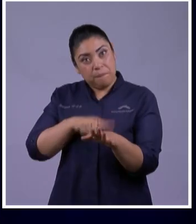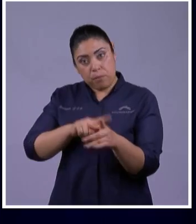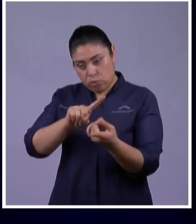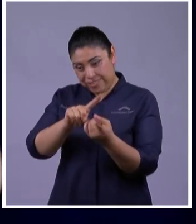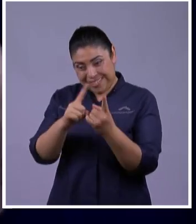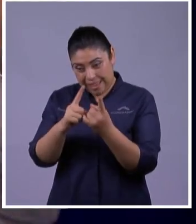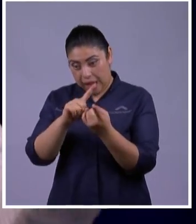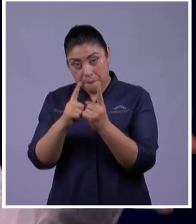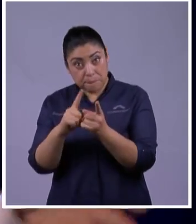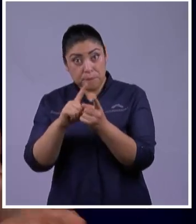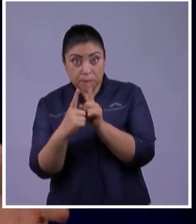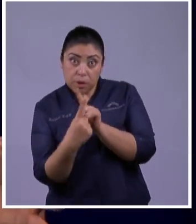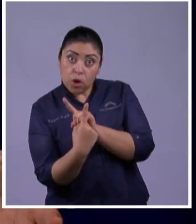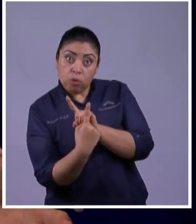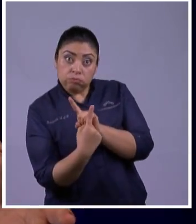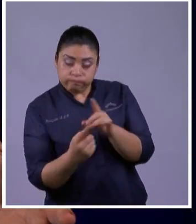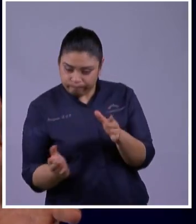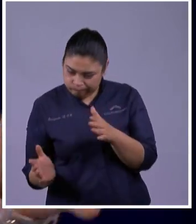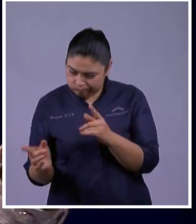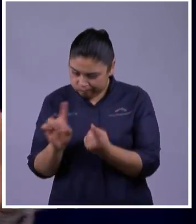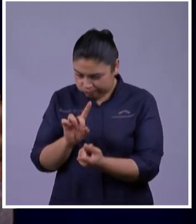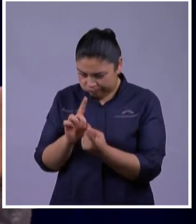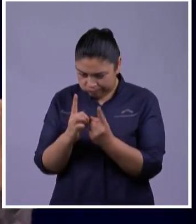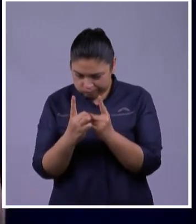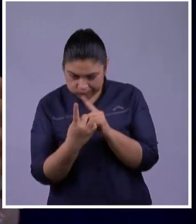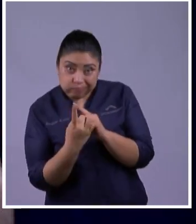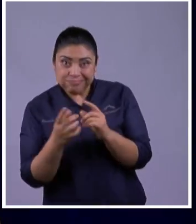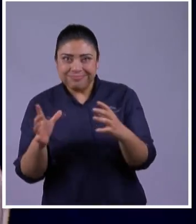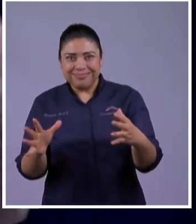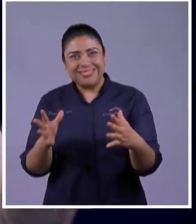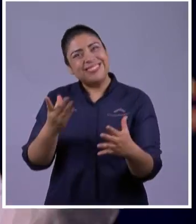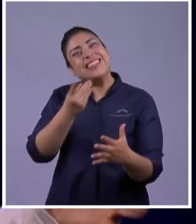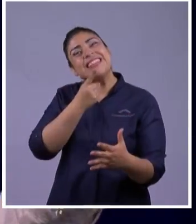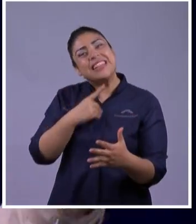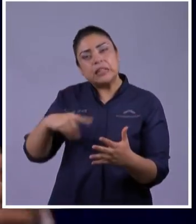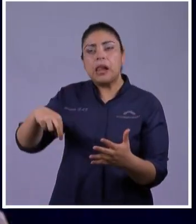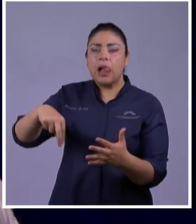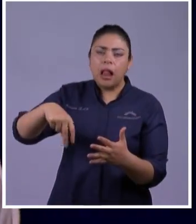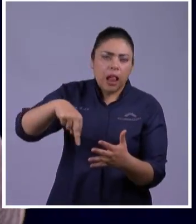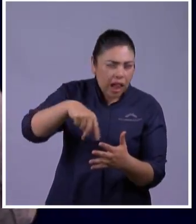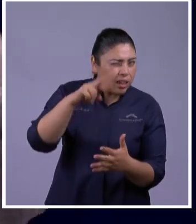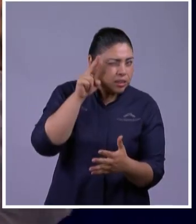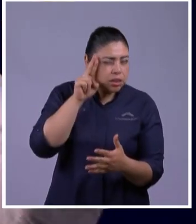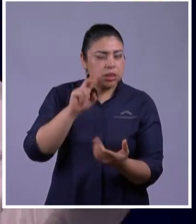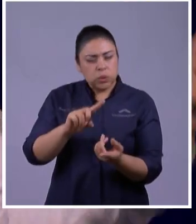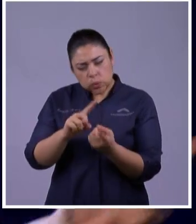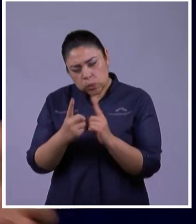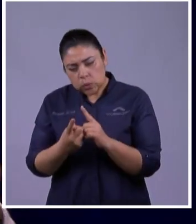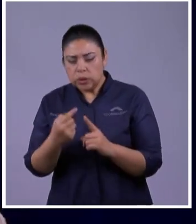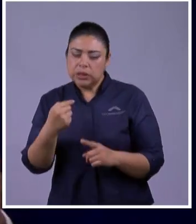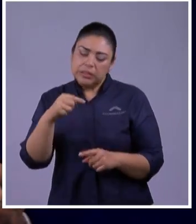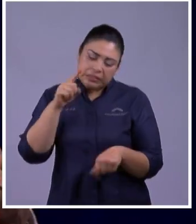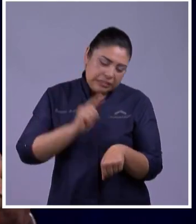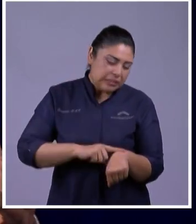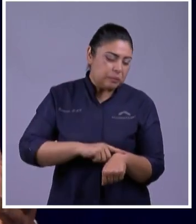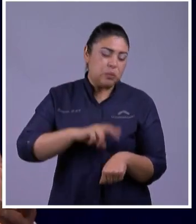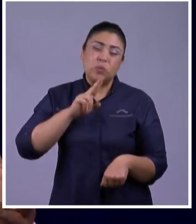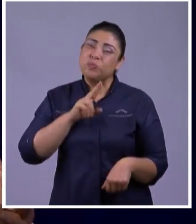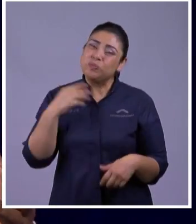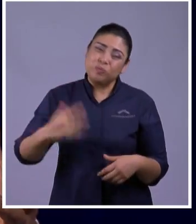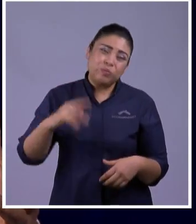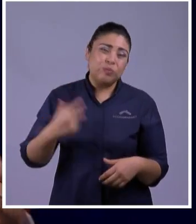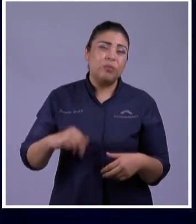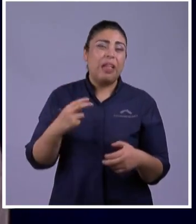Todo Lo Que Pasa Toda Esa Humillación Que Puedes Tener Todo Ese Momento Crítico Por El Que Puedes